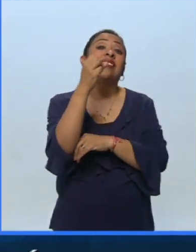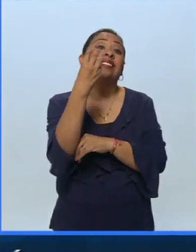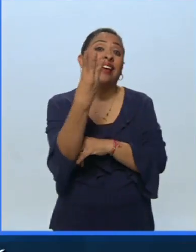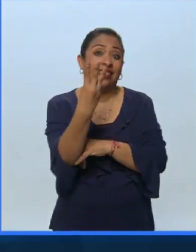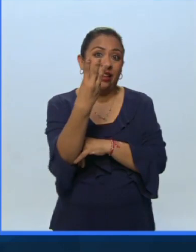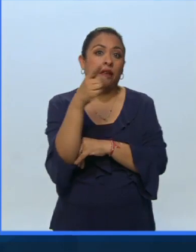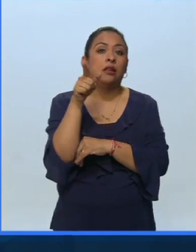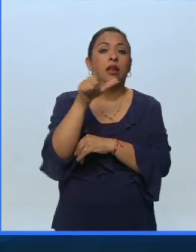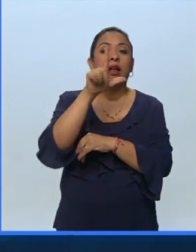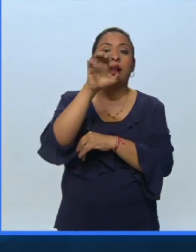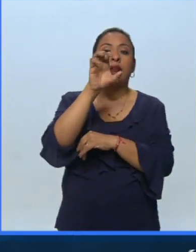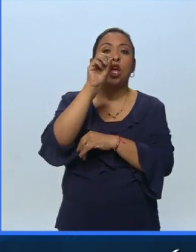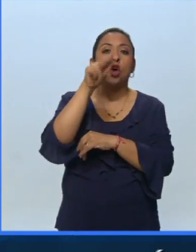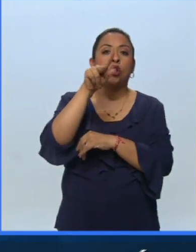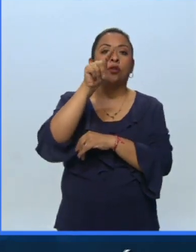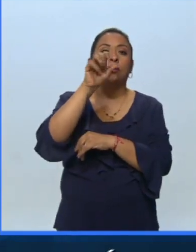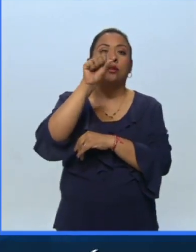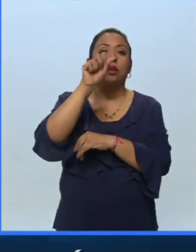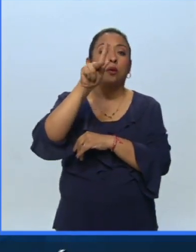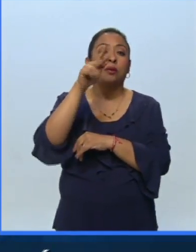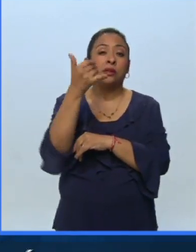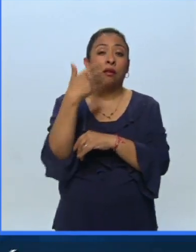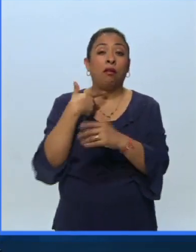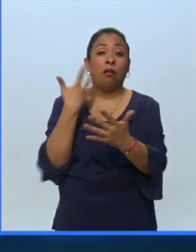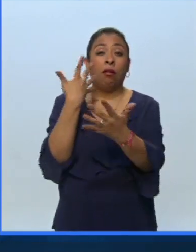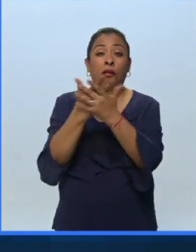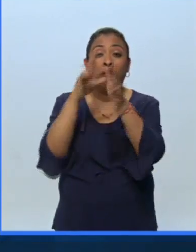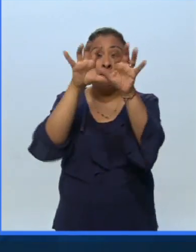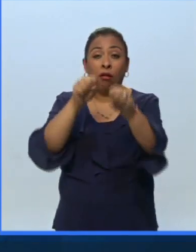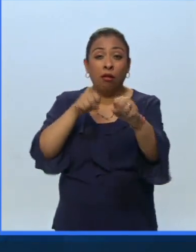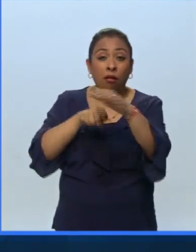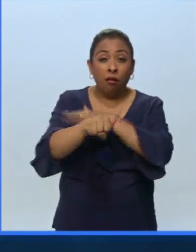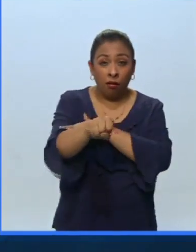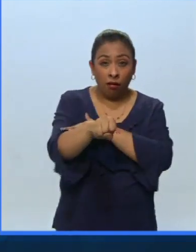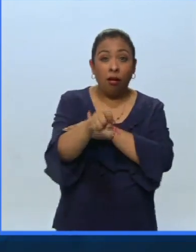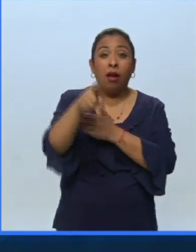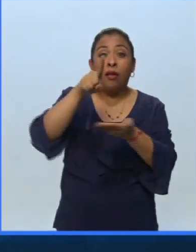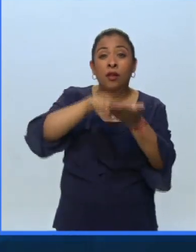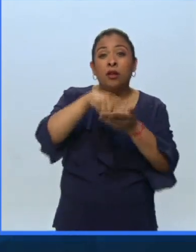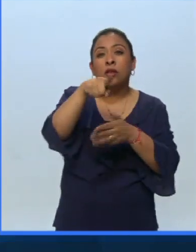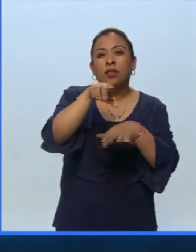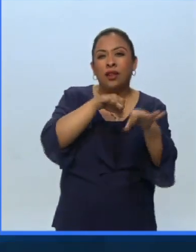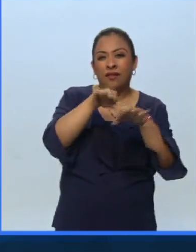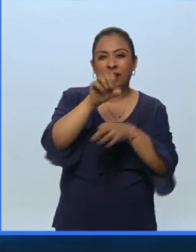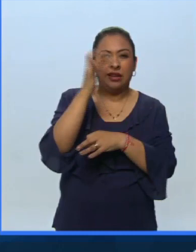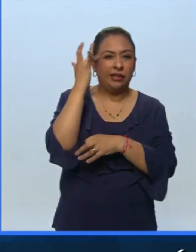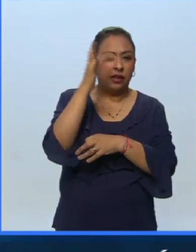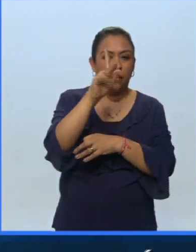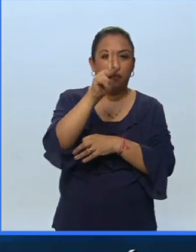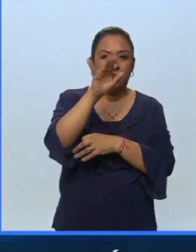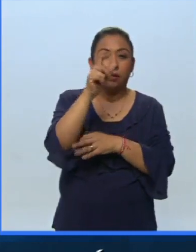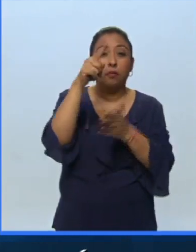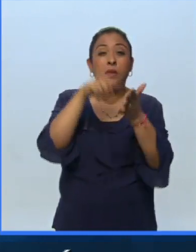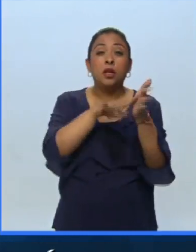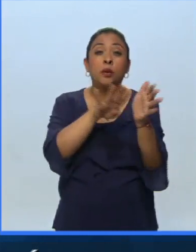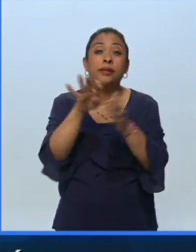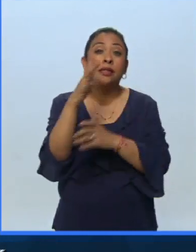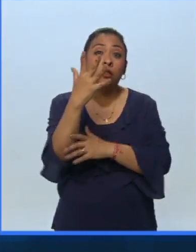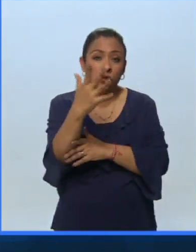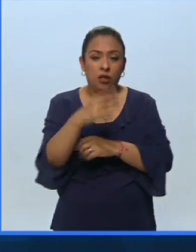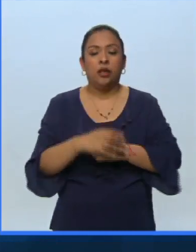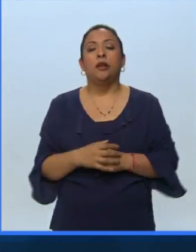León Trotsky quien fue arrestado por su rol en el Soviet de Trabajadores de San Petersburgo de 1905